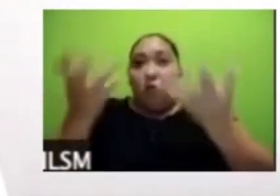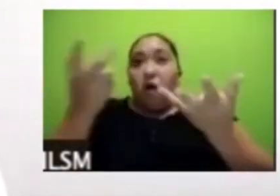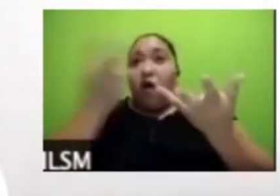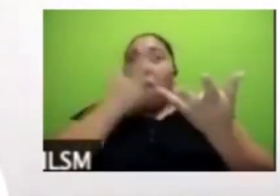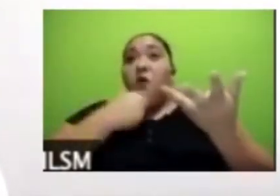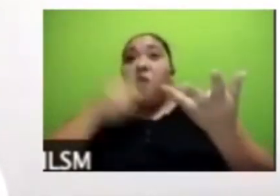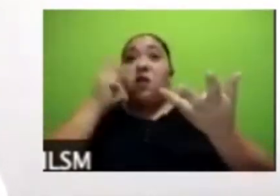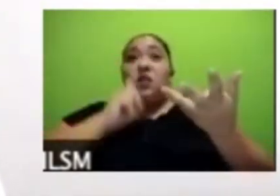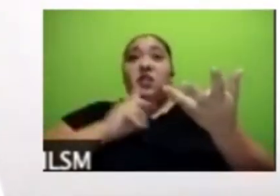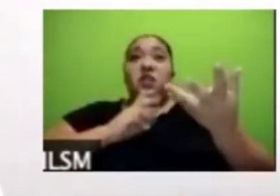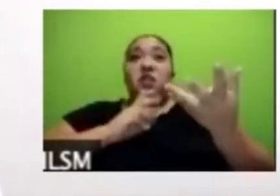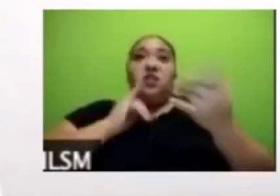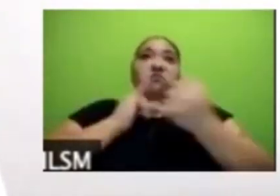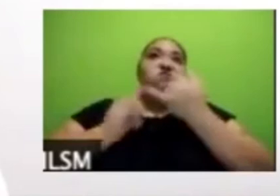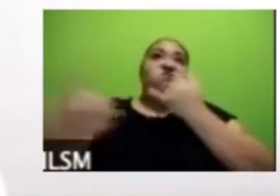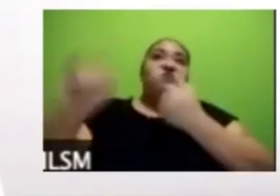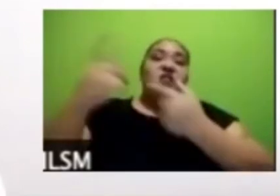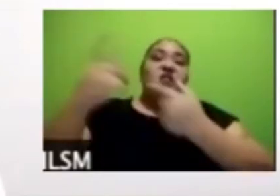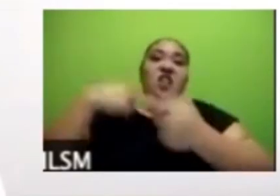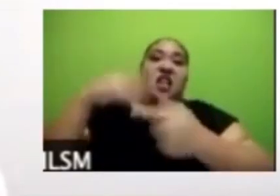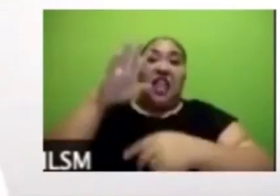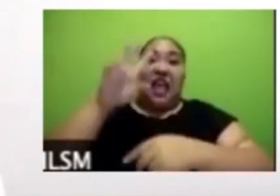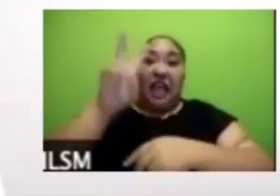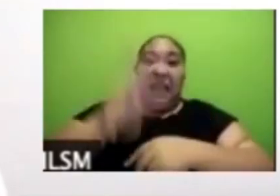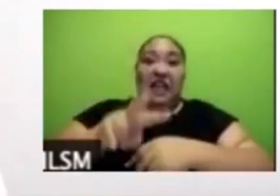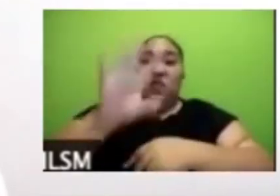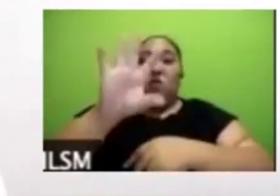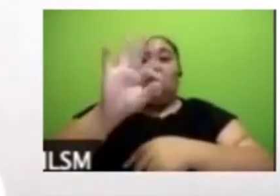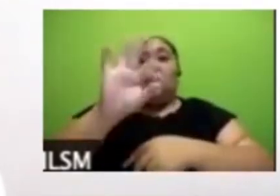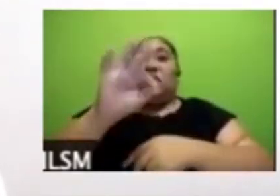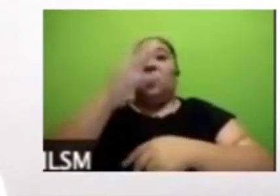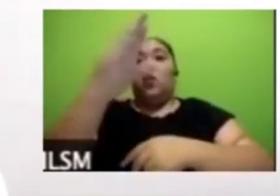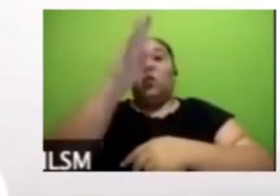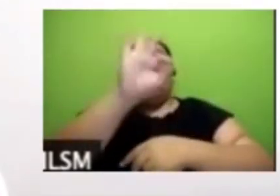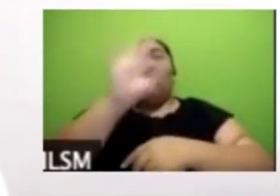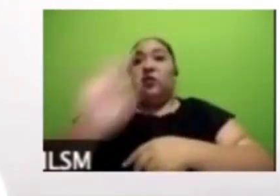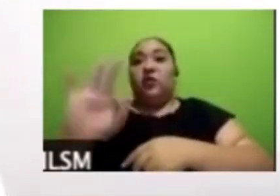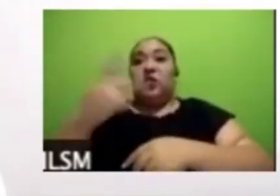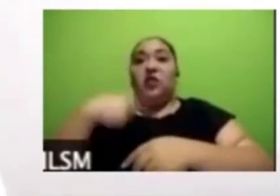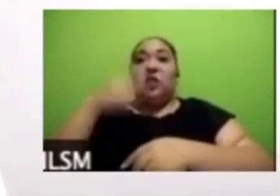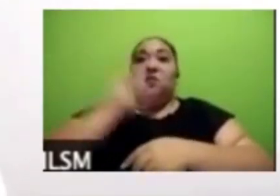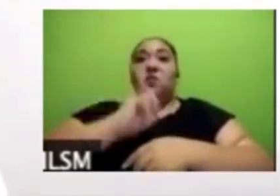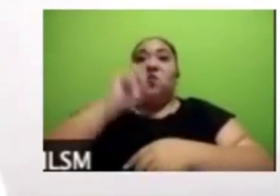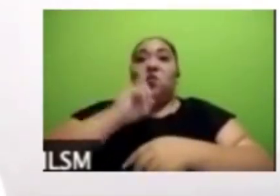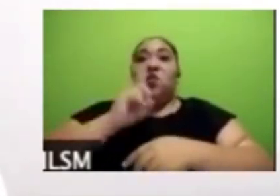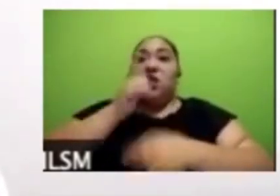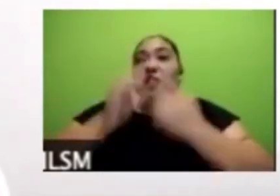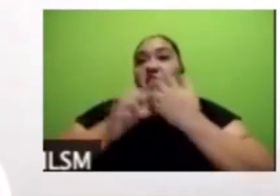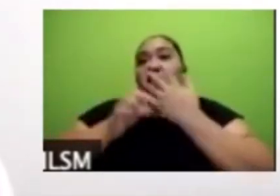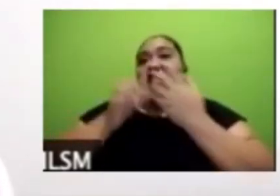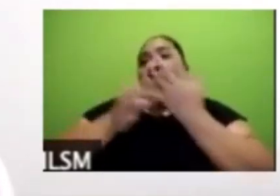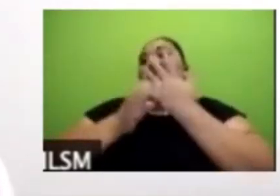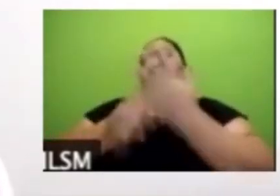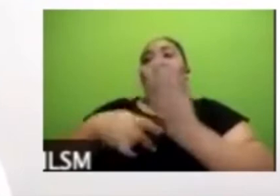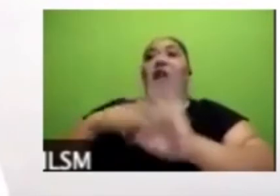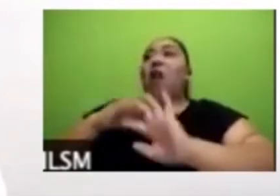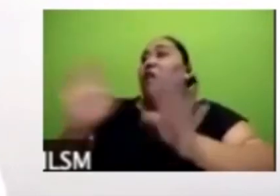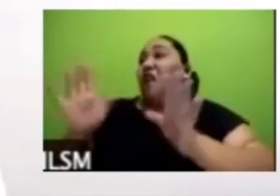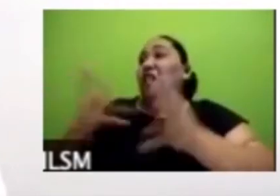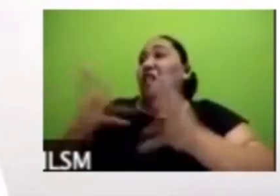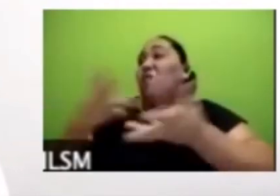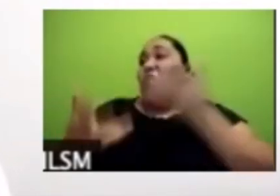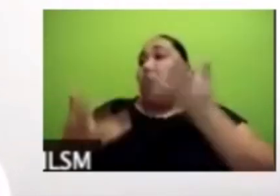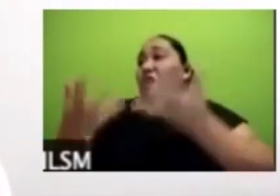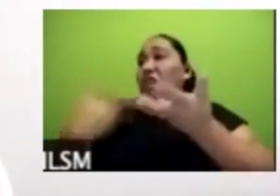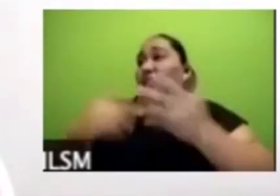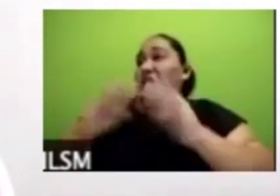44%, las mujeres nos dicen que la igualdad de género ya había llegado demasiado lejos. También les preguntamos